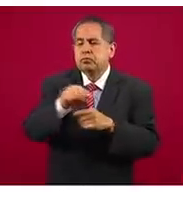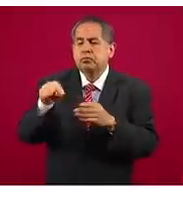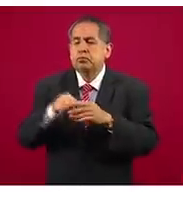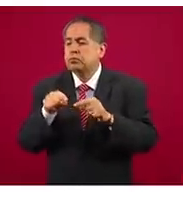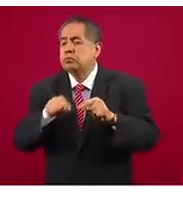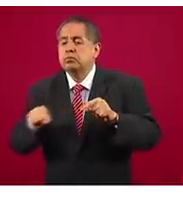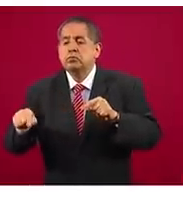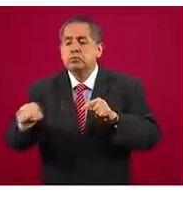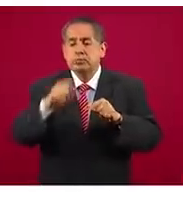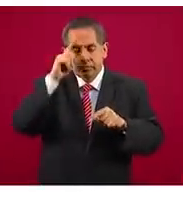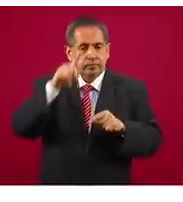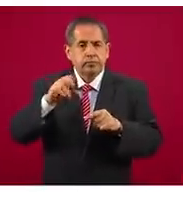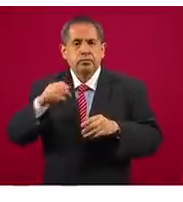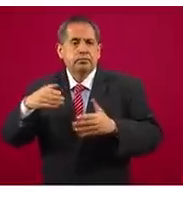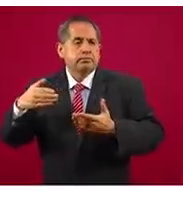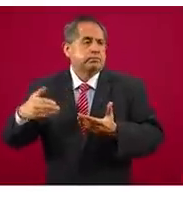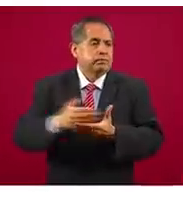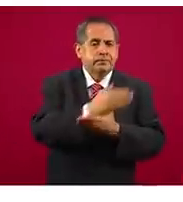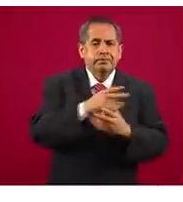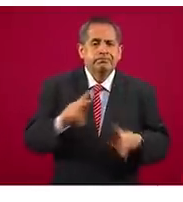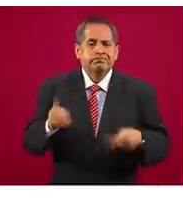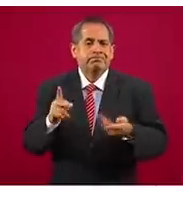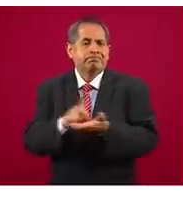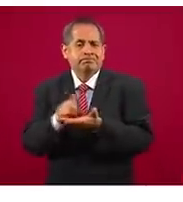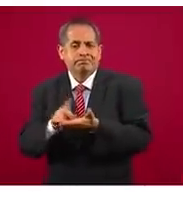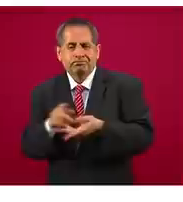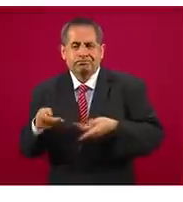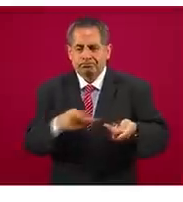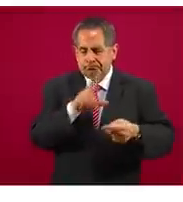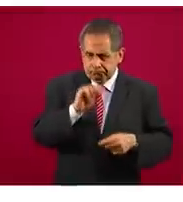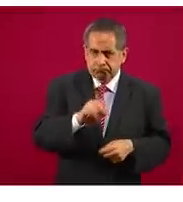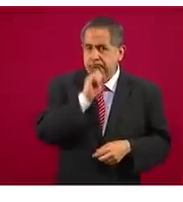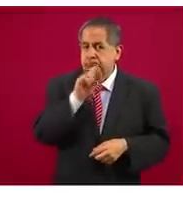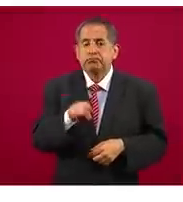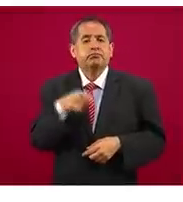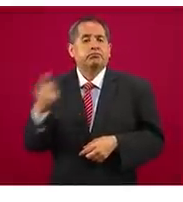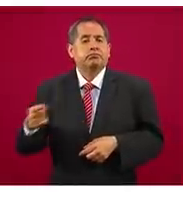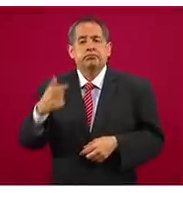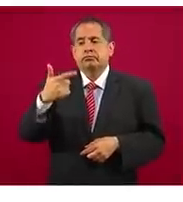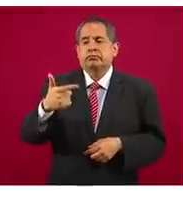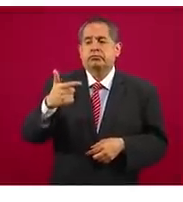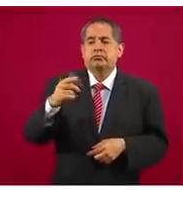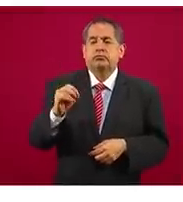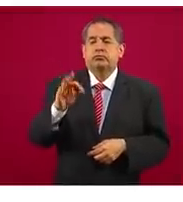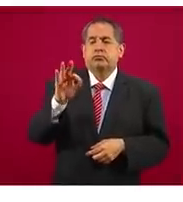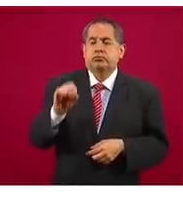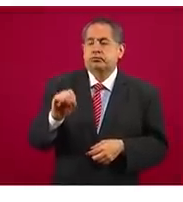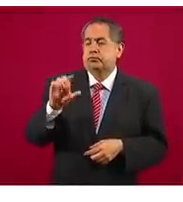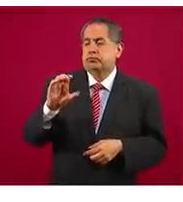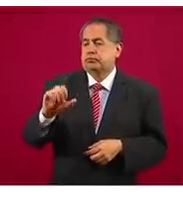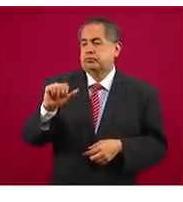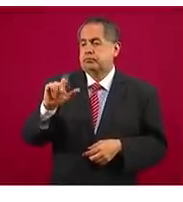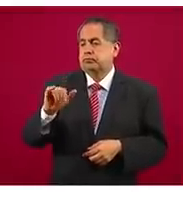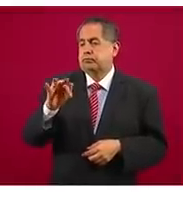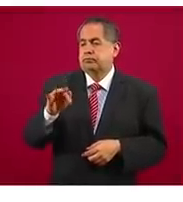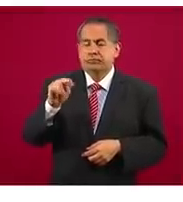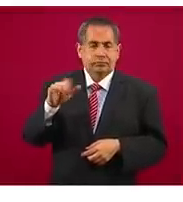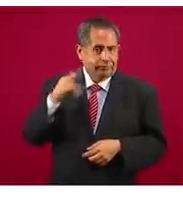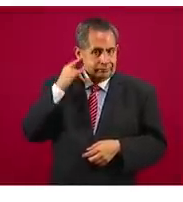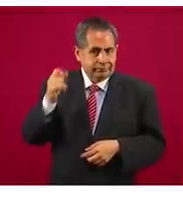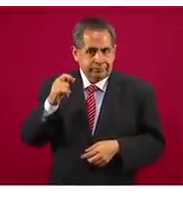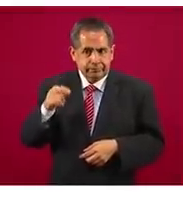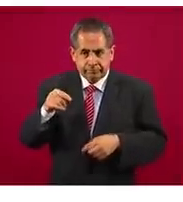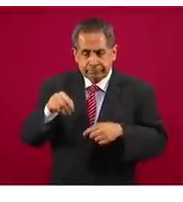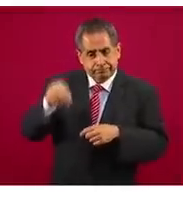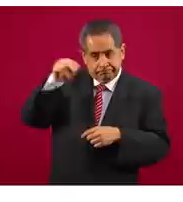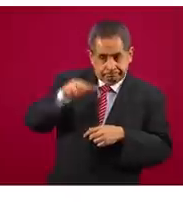todo del tráfico de estupefacientes. Y en el Alto Golfo de California, el Alta California, programa de atención integral al Alto Golfo